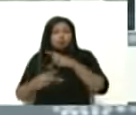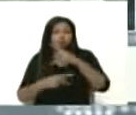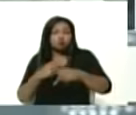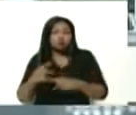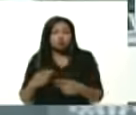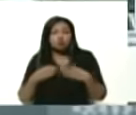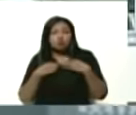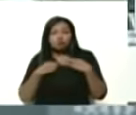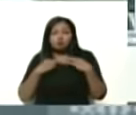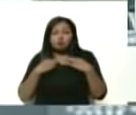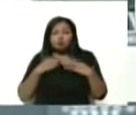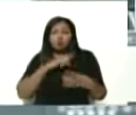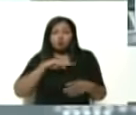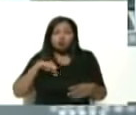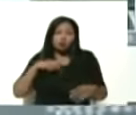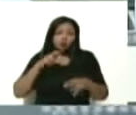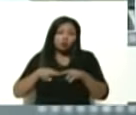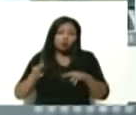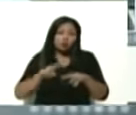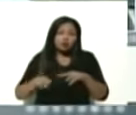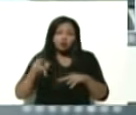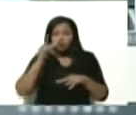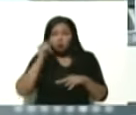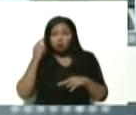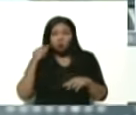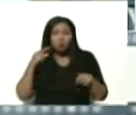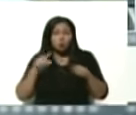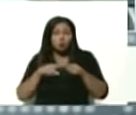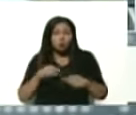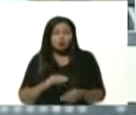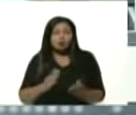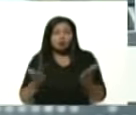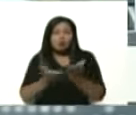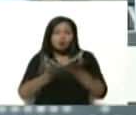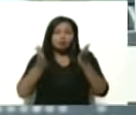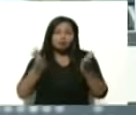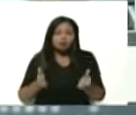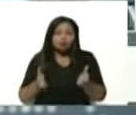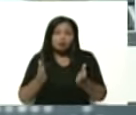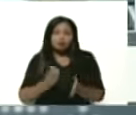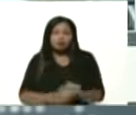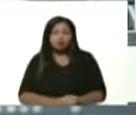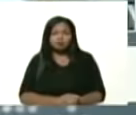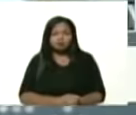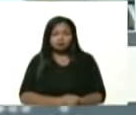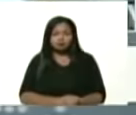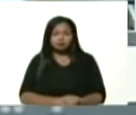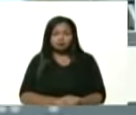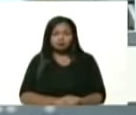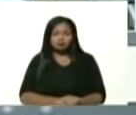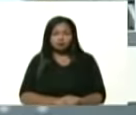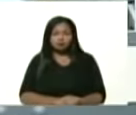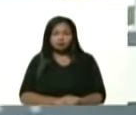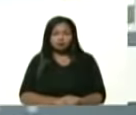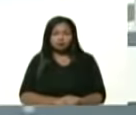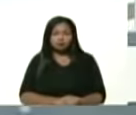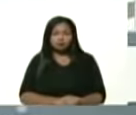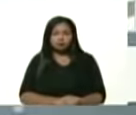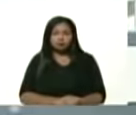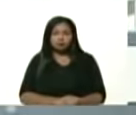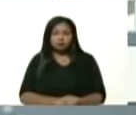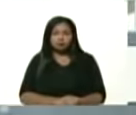para nuestros niños y niñas, para los estudiantes, con la esperanza,